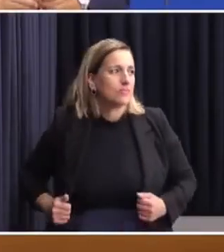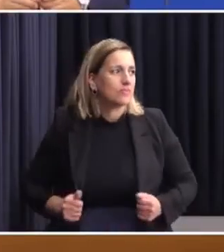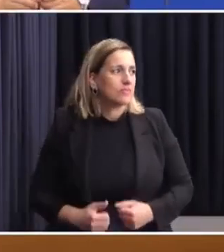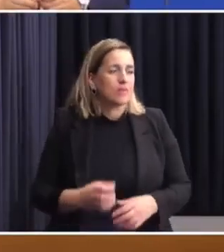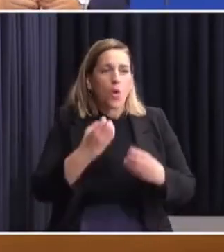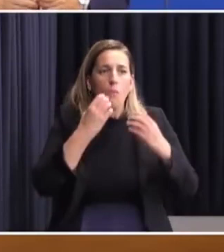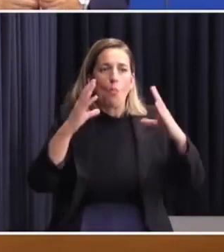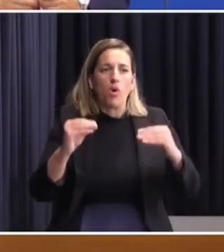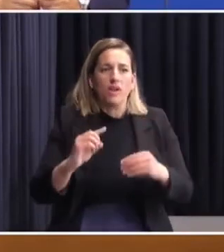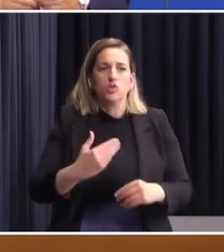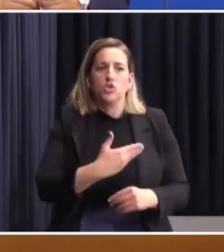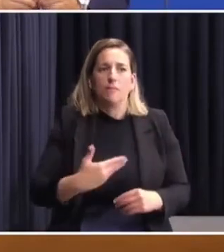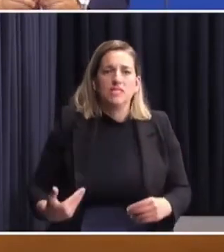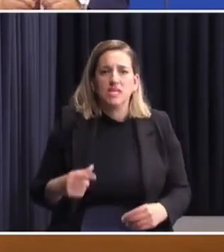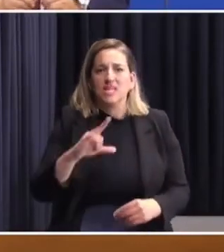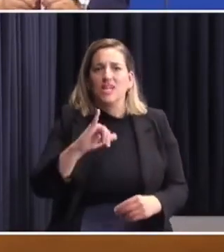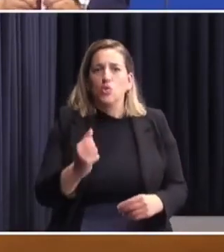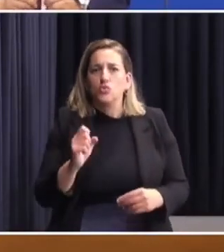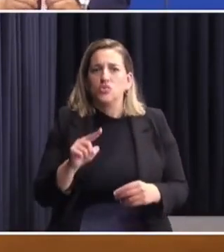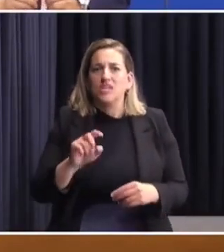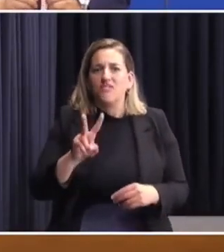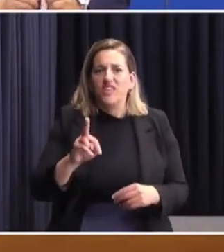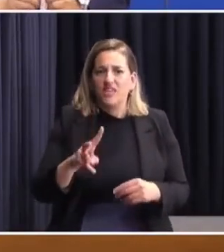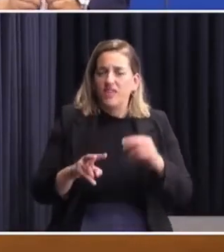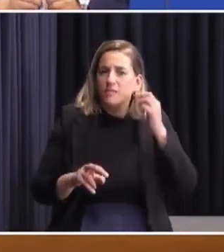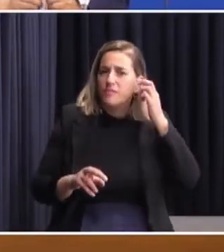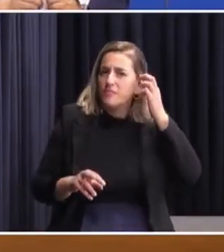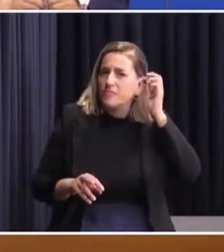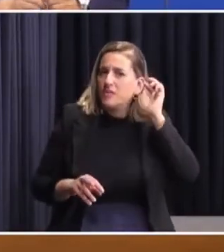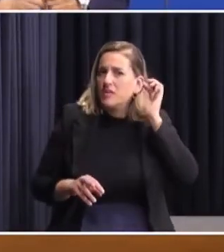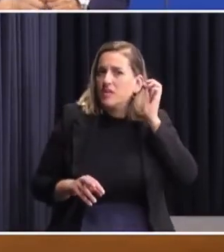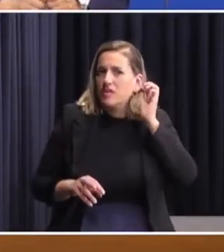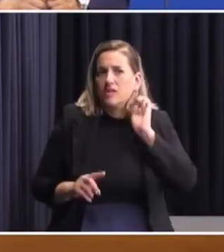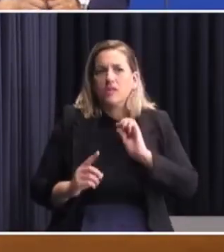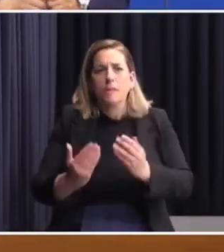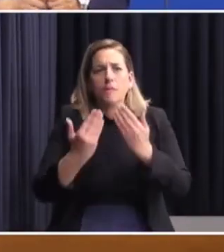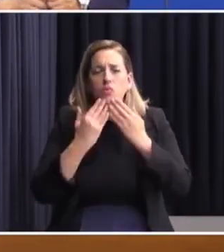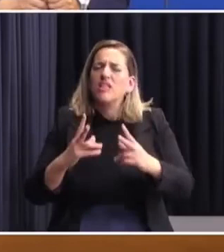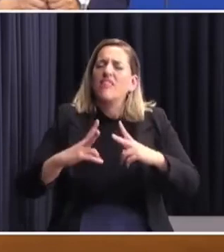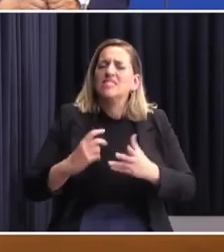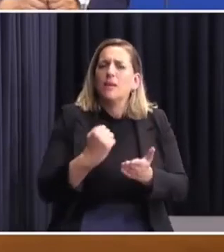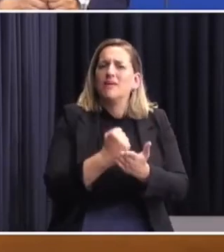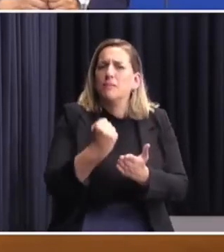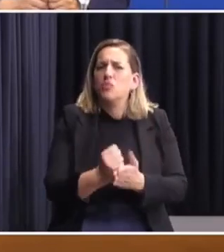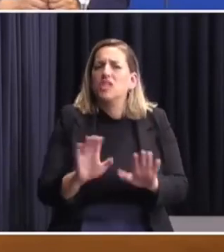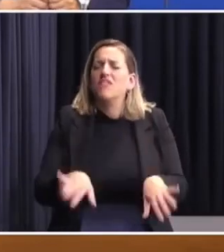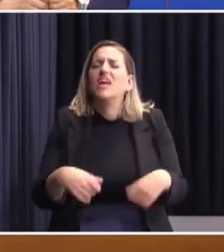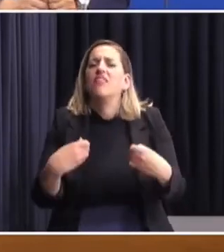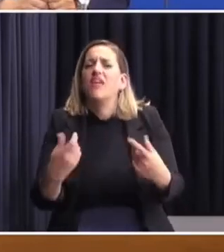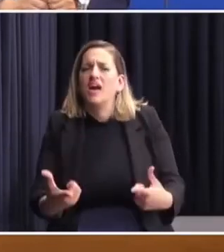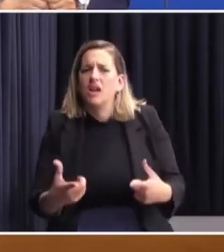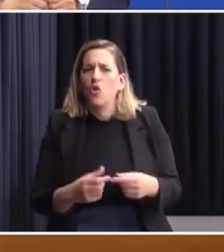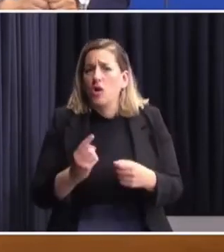Buenas noches, Presidente Lucía Betancur de BTV Noticias. Consultarlo. Usted dice que el pasaporte había que entregarlo.